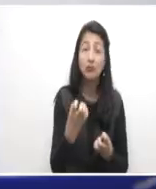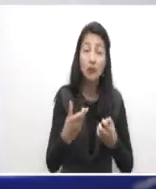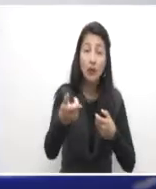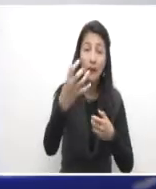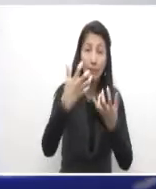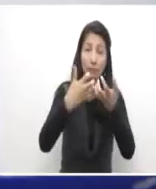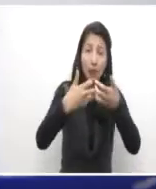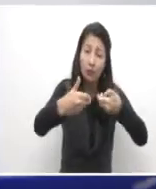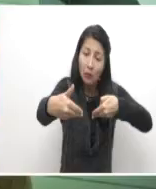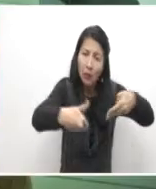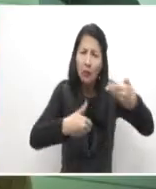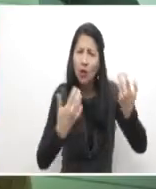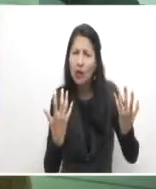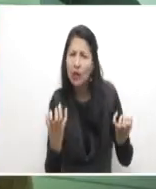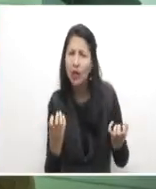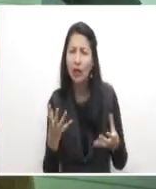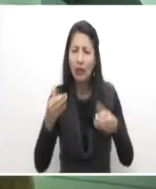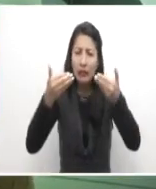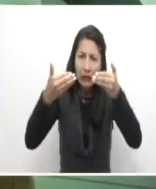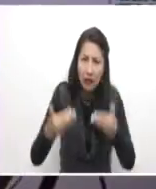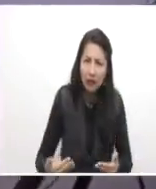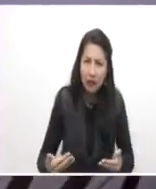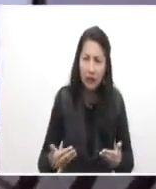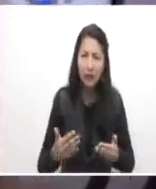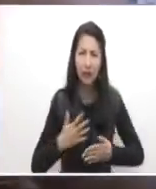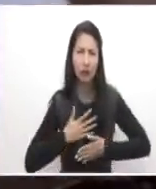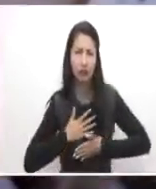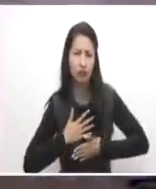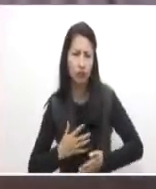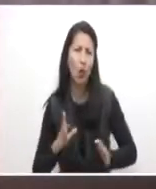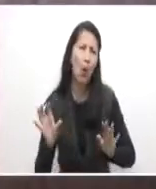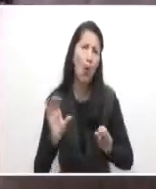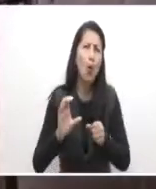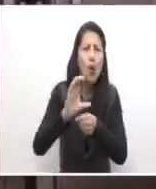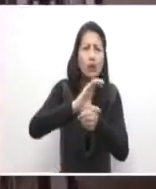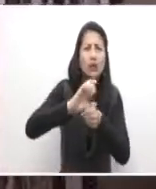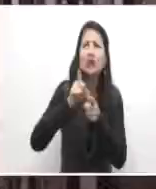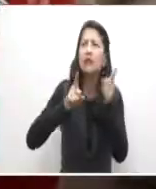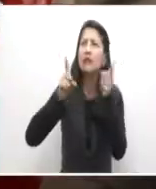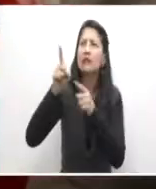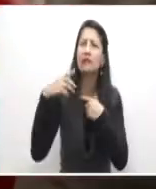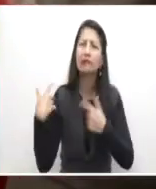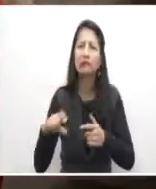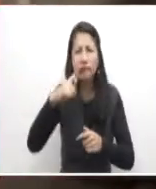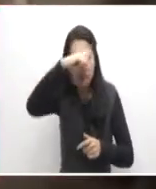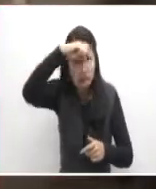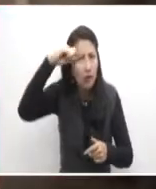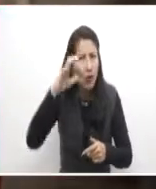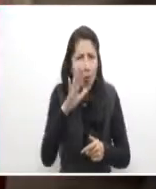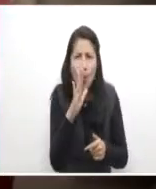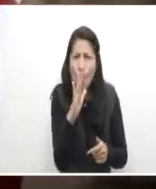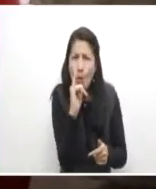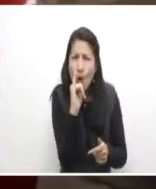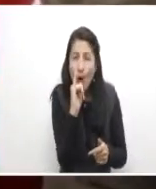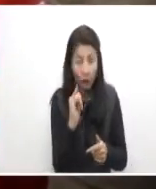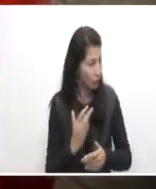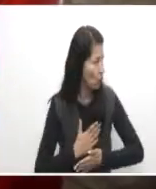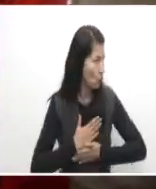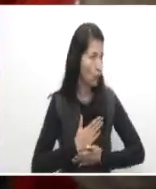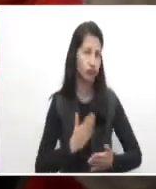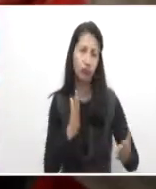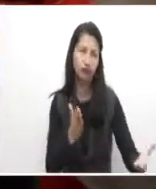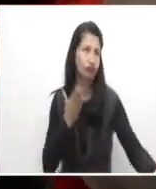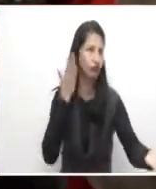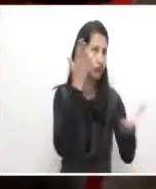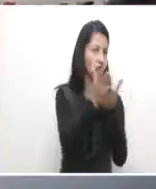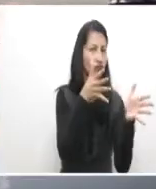formación con personas en condición de discapacidad o en ciudades con los índices más altos de desempleo tendrán un puntaje adicional.